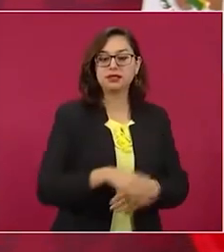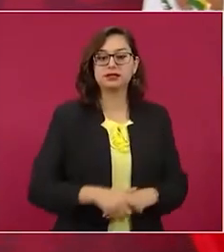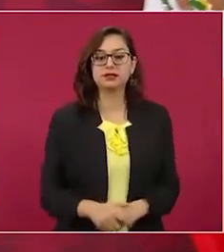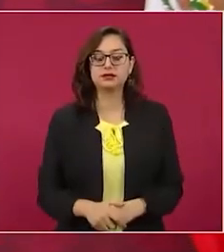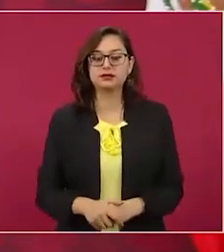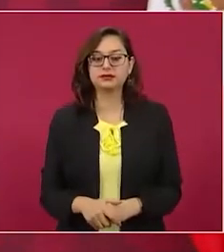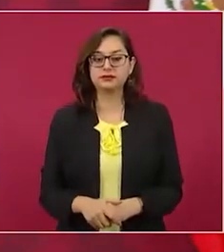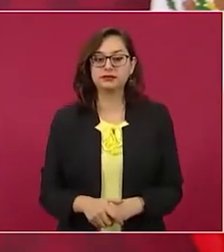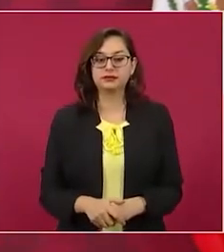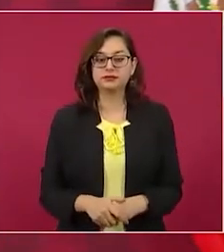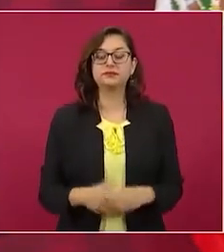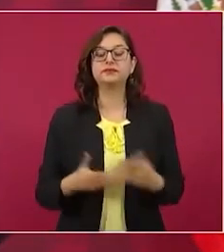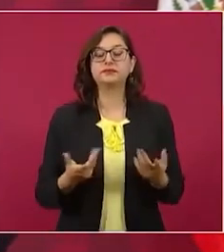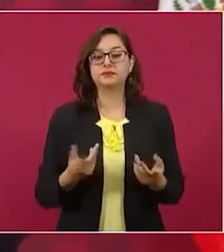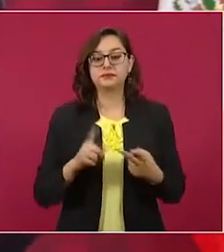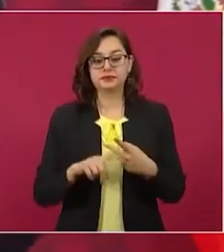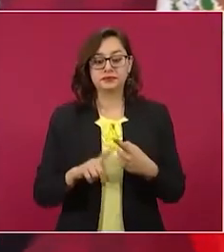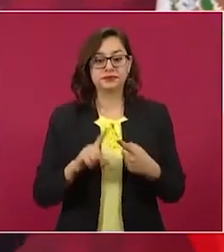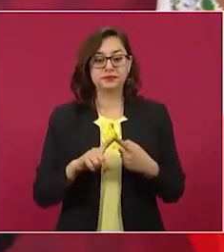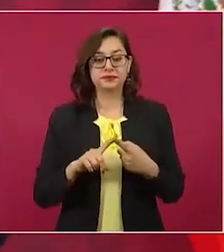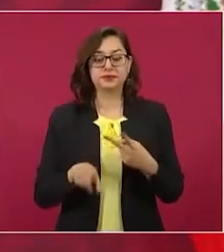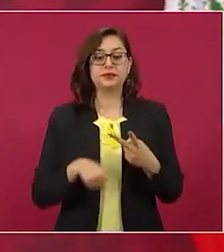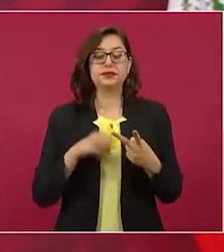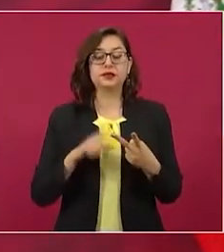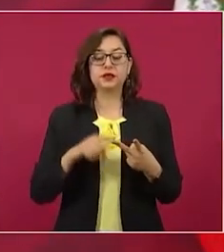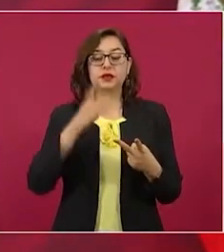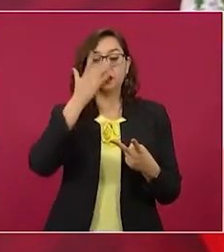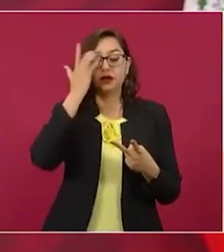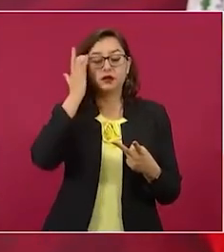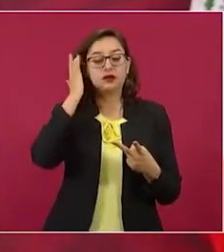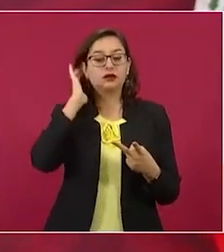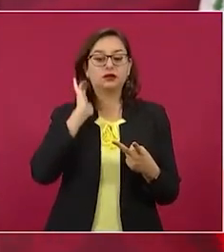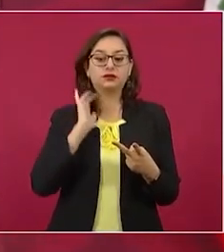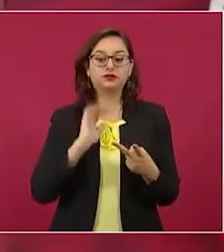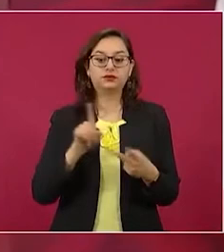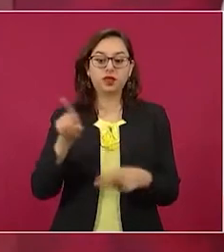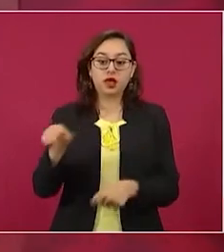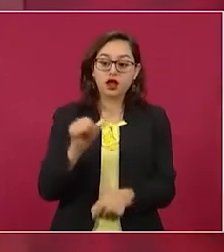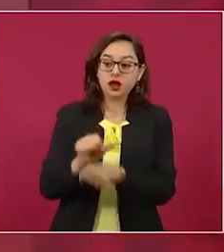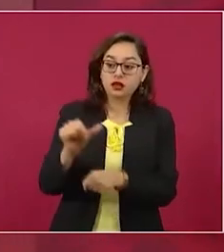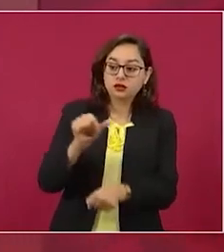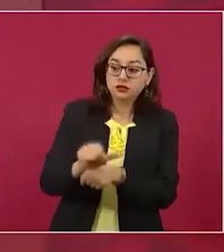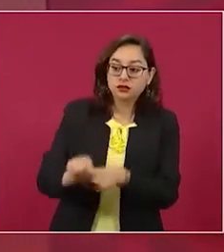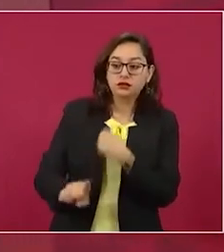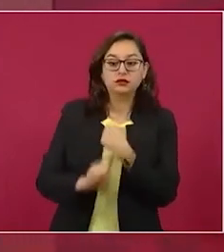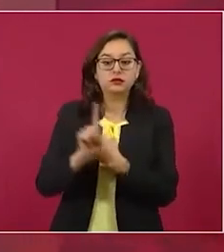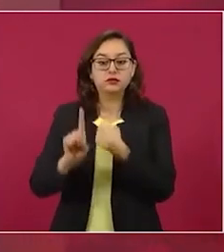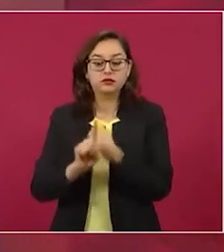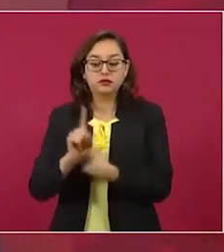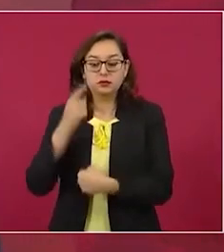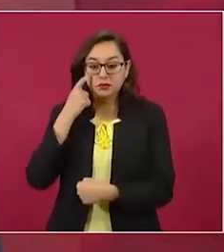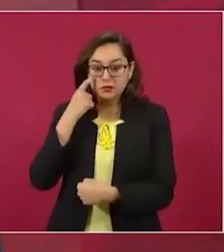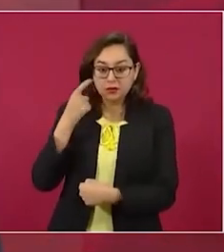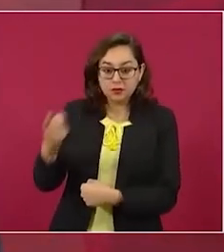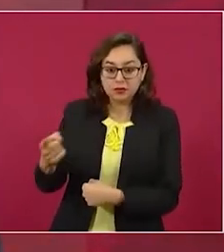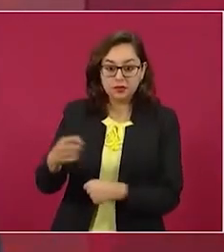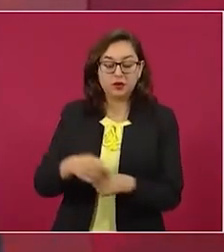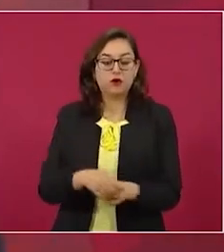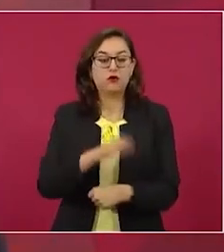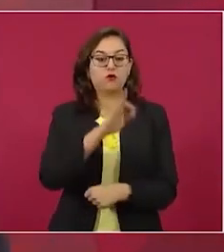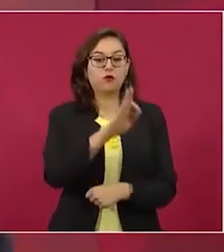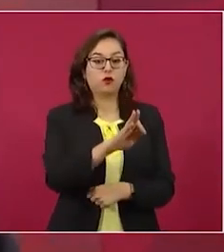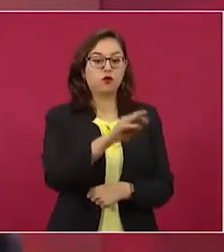lo que está aconteciendo en Argentina, cómo el Fondo